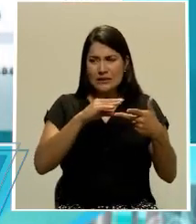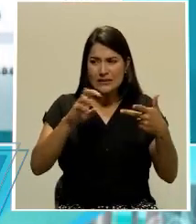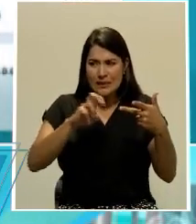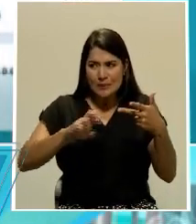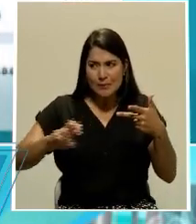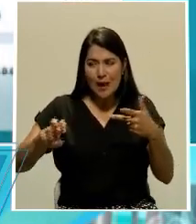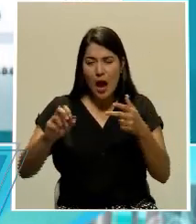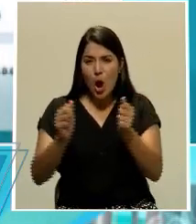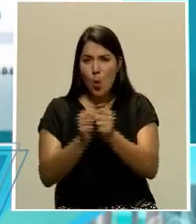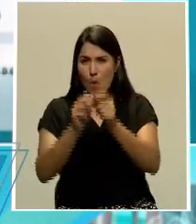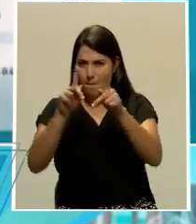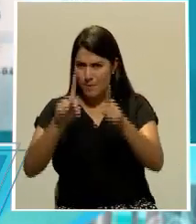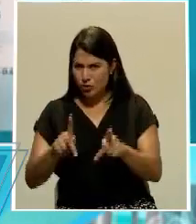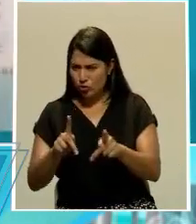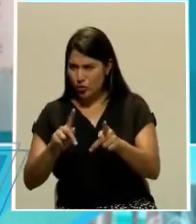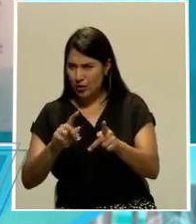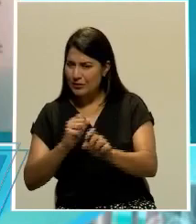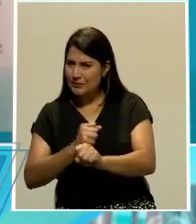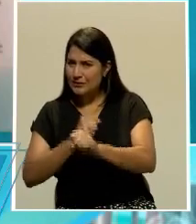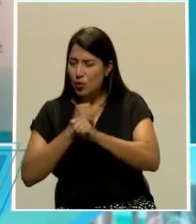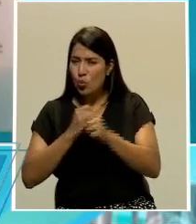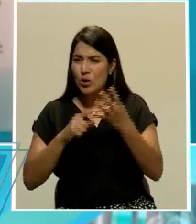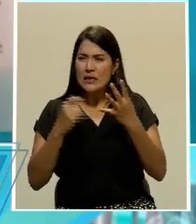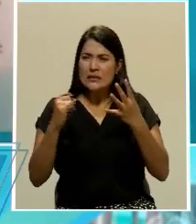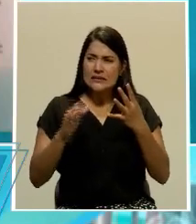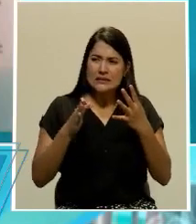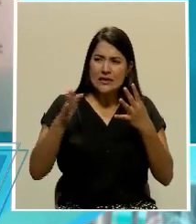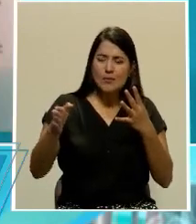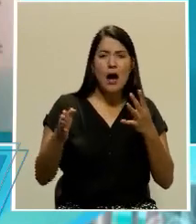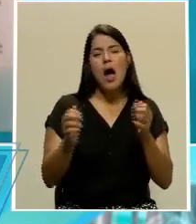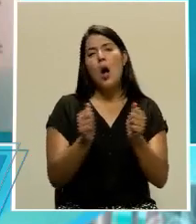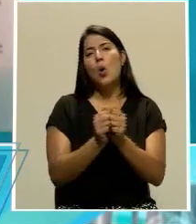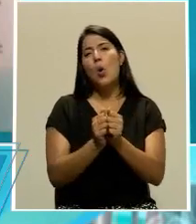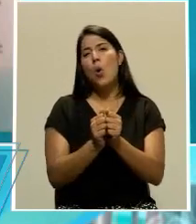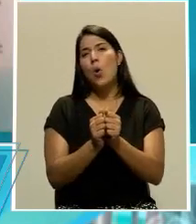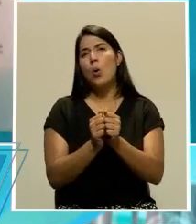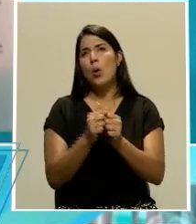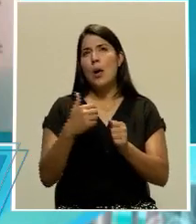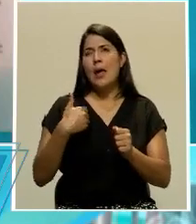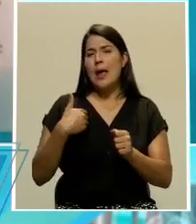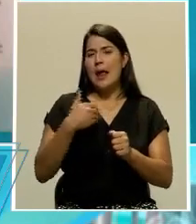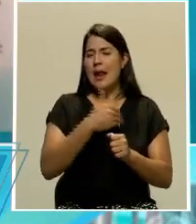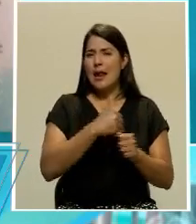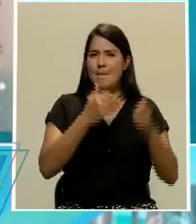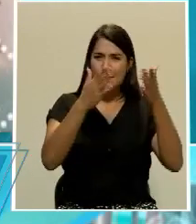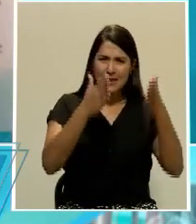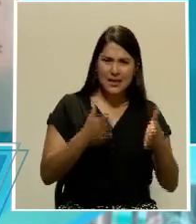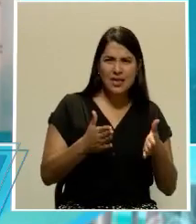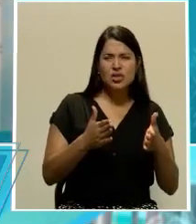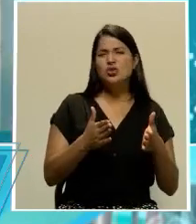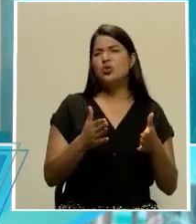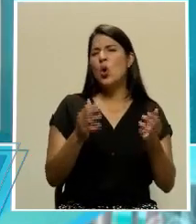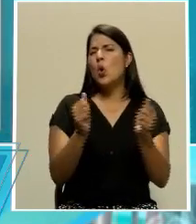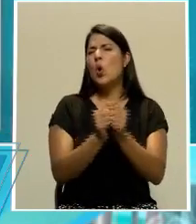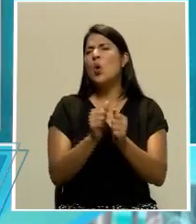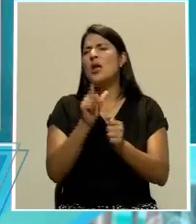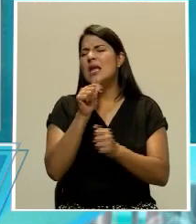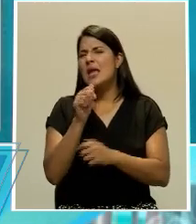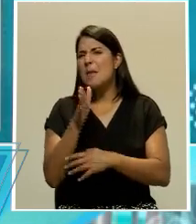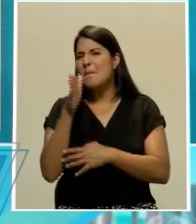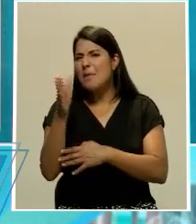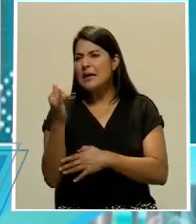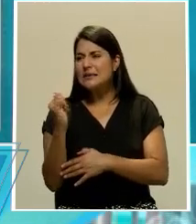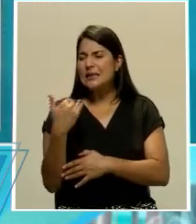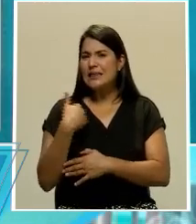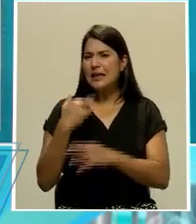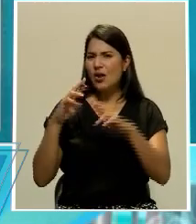mismo ministro de relación con el sector privado, pues igual, ¿verdad?, con quiénes van a ir, si se van a reunir con alguien,